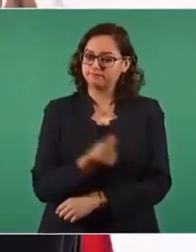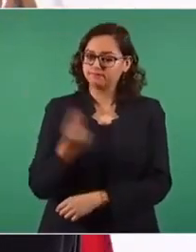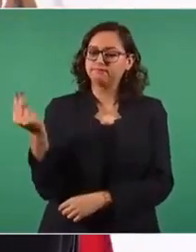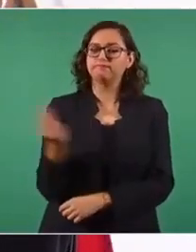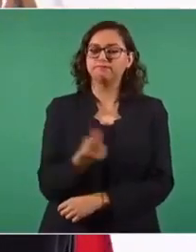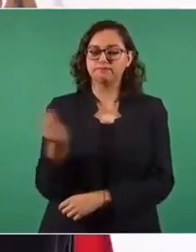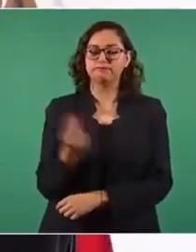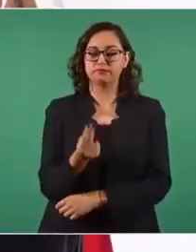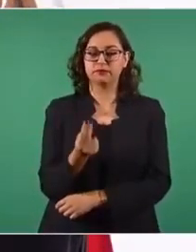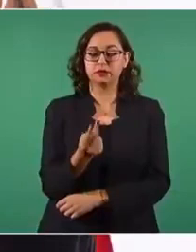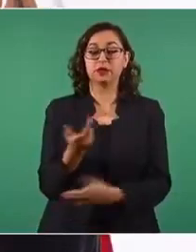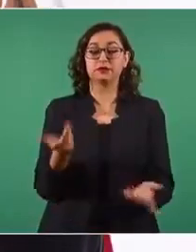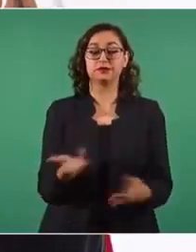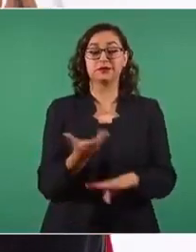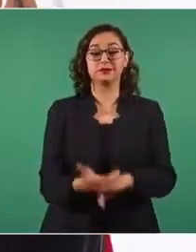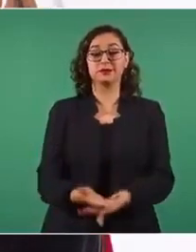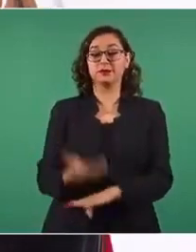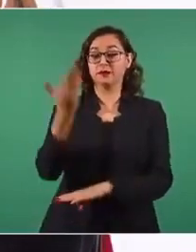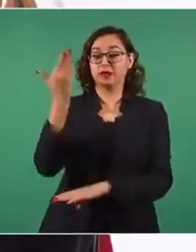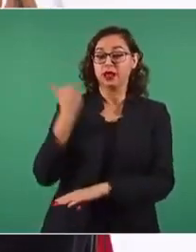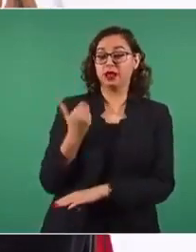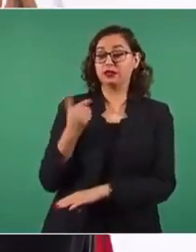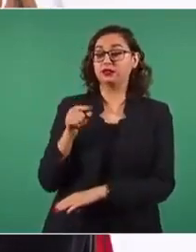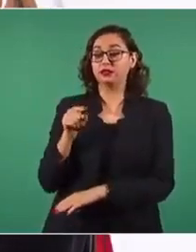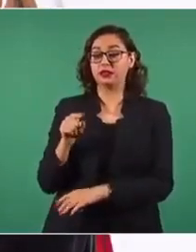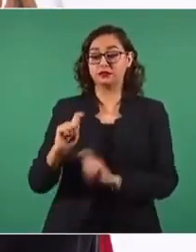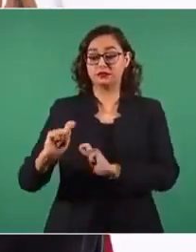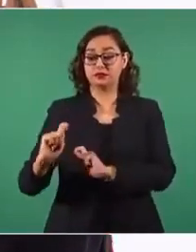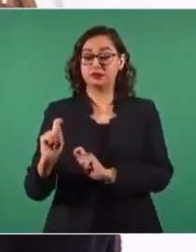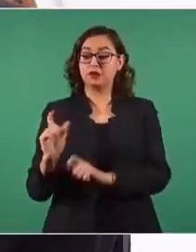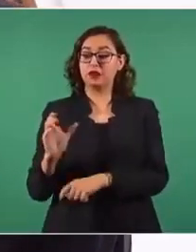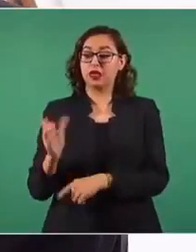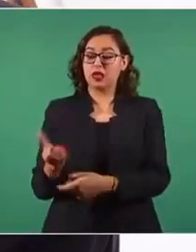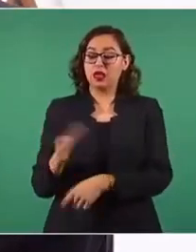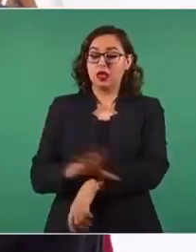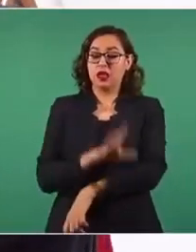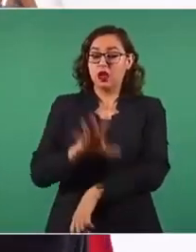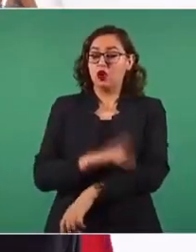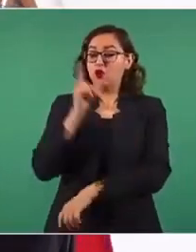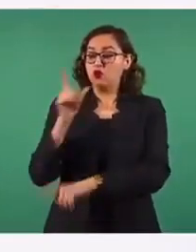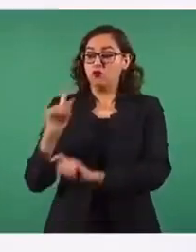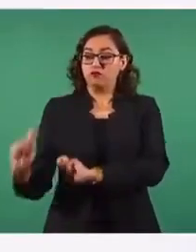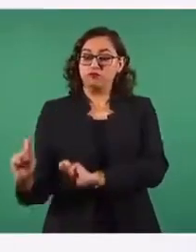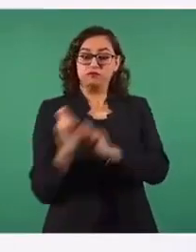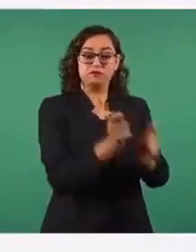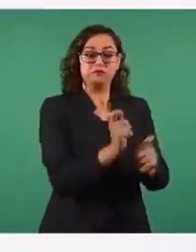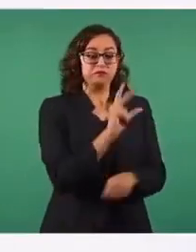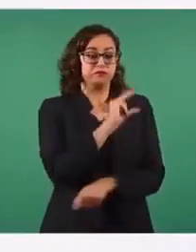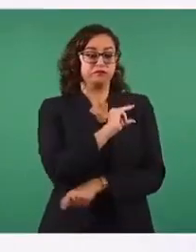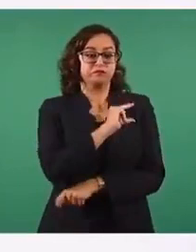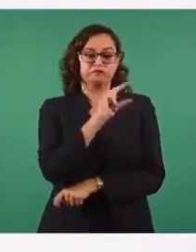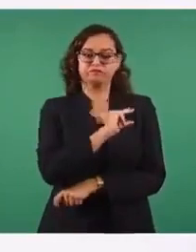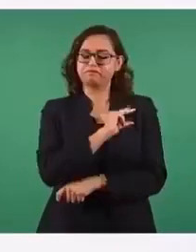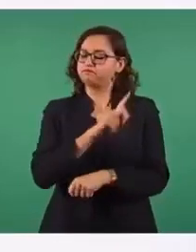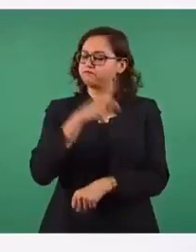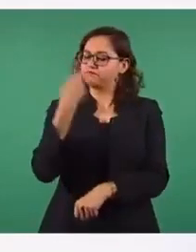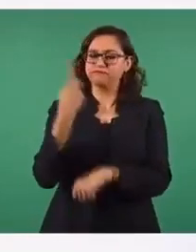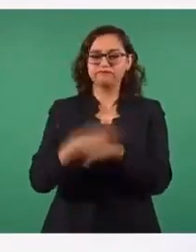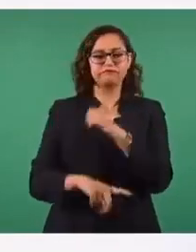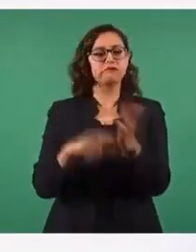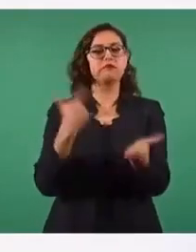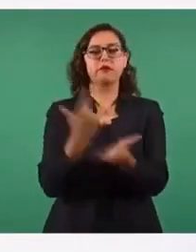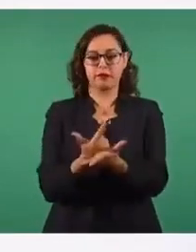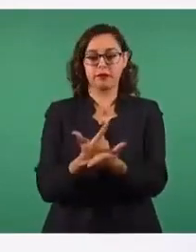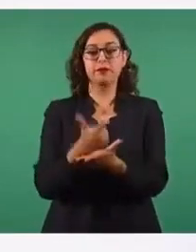la privatización al sector público y a la economía popular, pues mientras